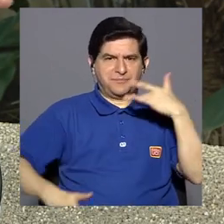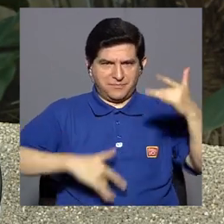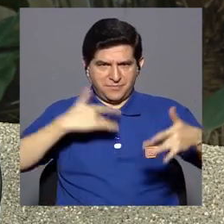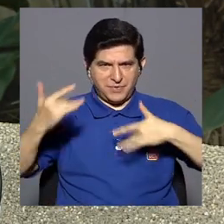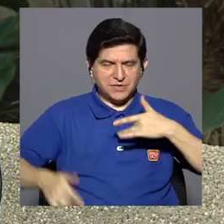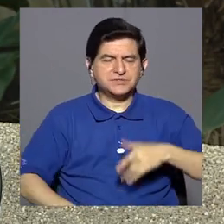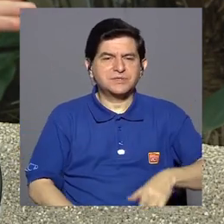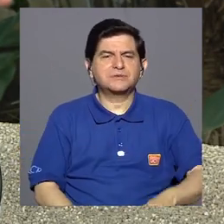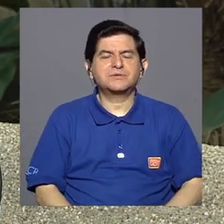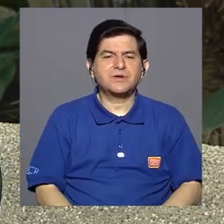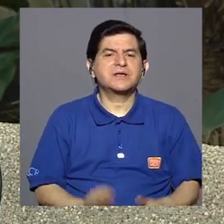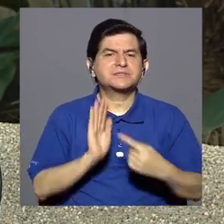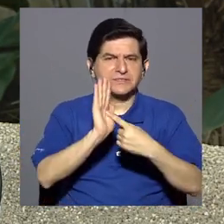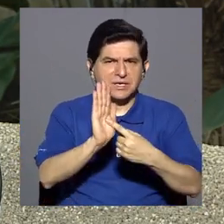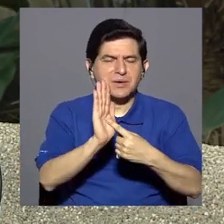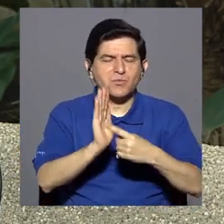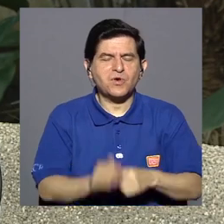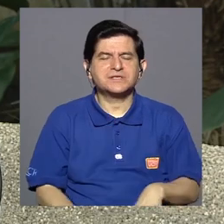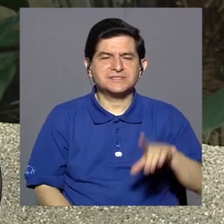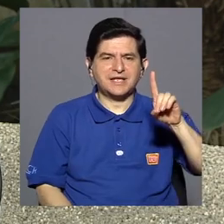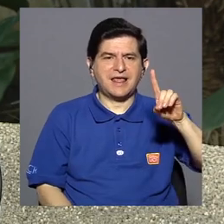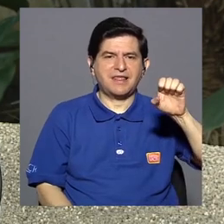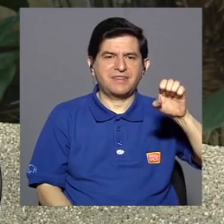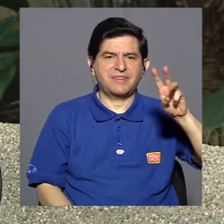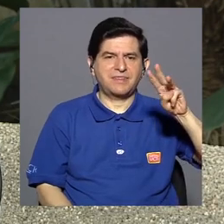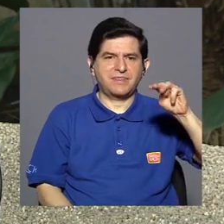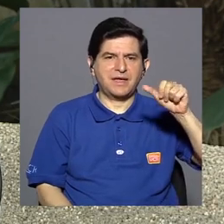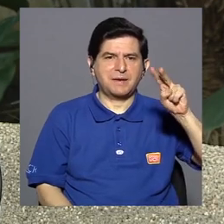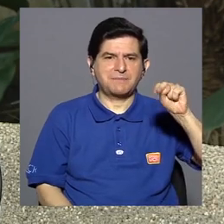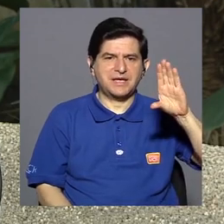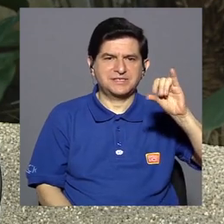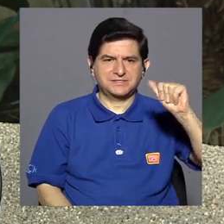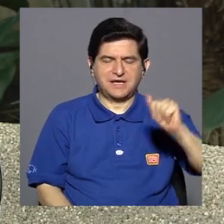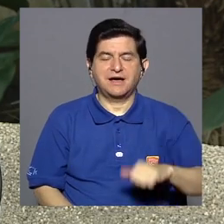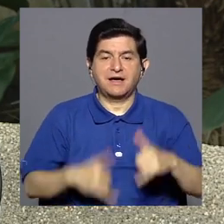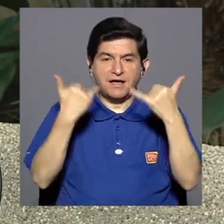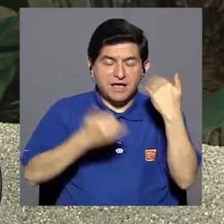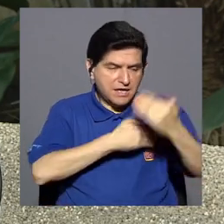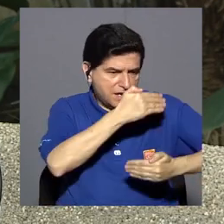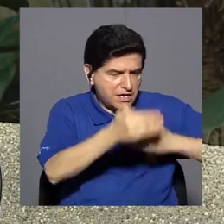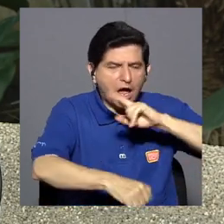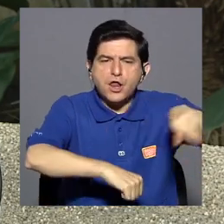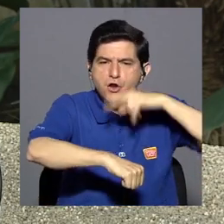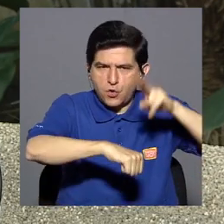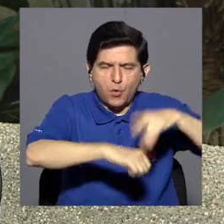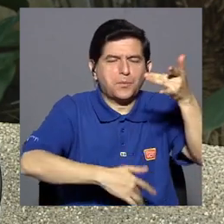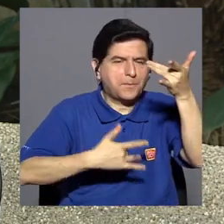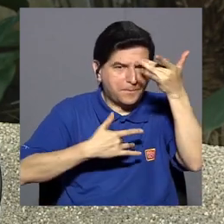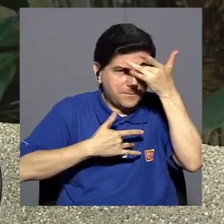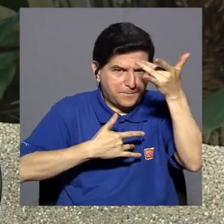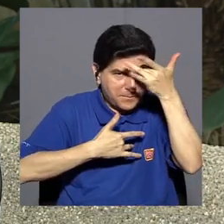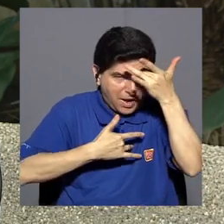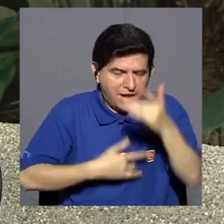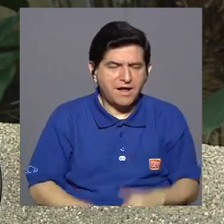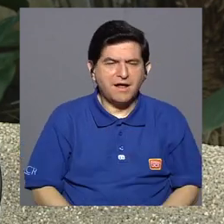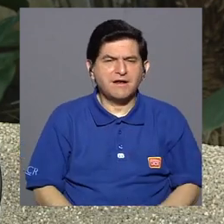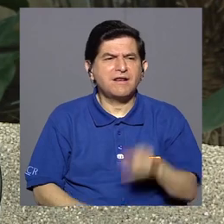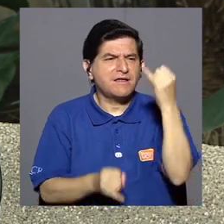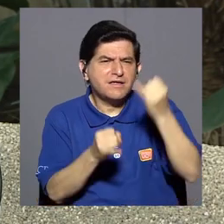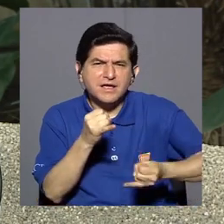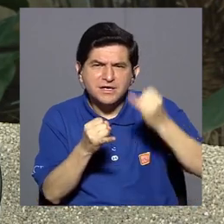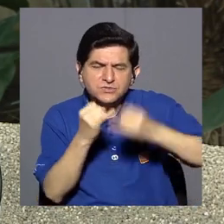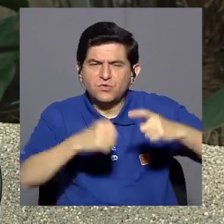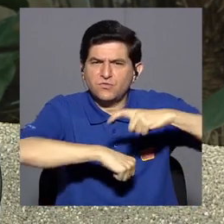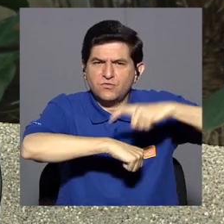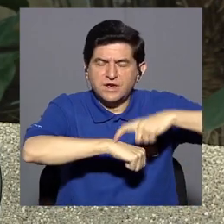de síntomas iniciales de demencia. Y por supuesto que ya en la evolución normal de la enfermedad y hacia